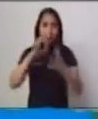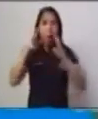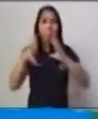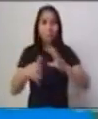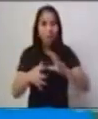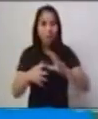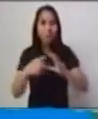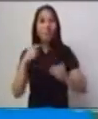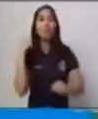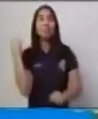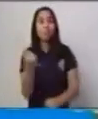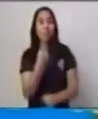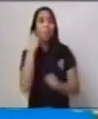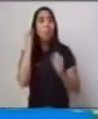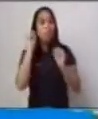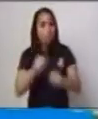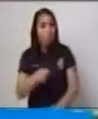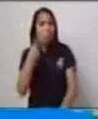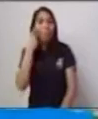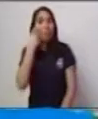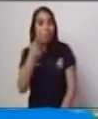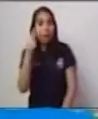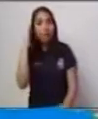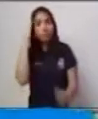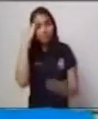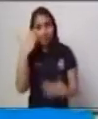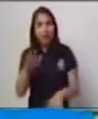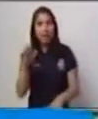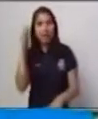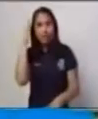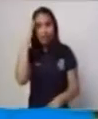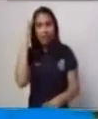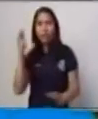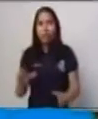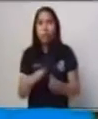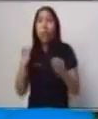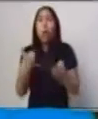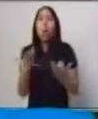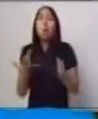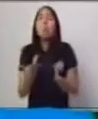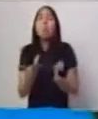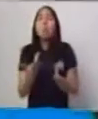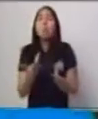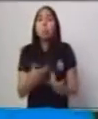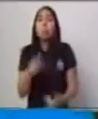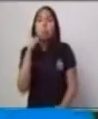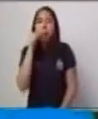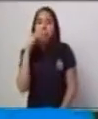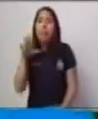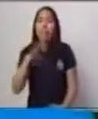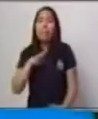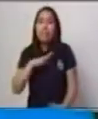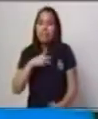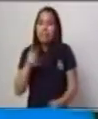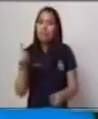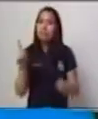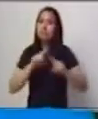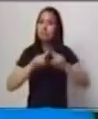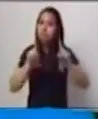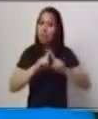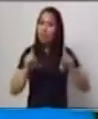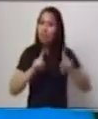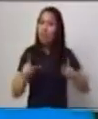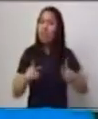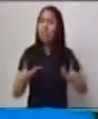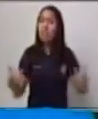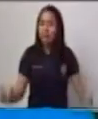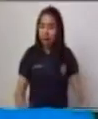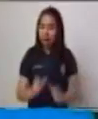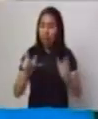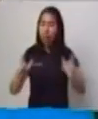humano. El Arte se integra naturalmente, tanto en la vida cotidiana como en las prácticas espirituales. En la vida